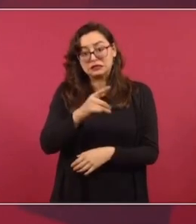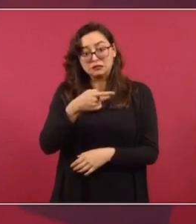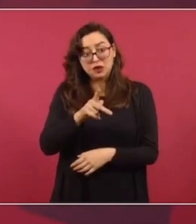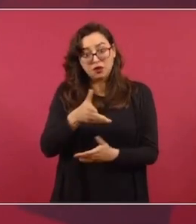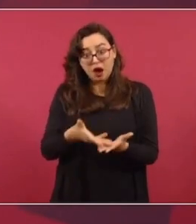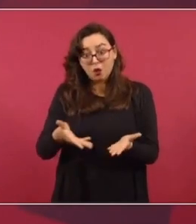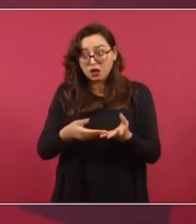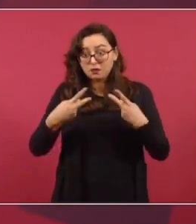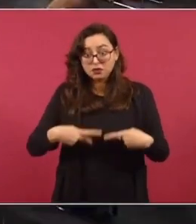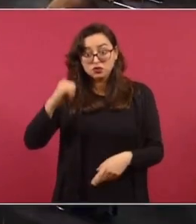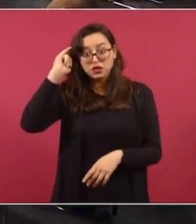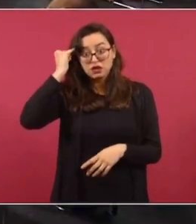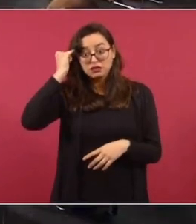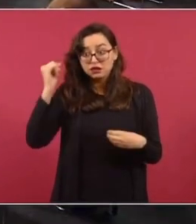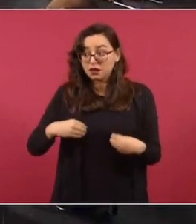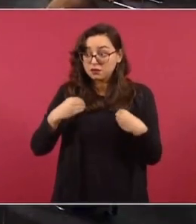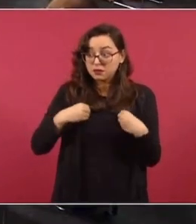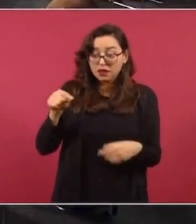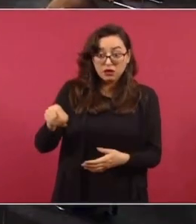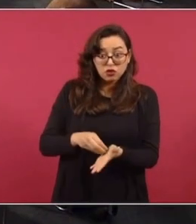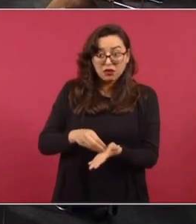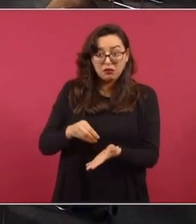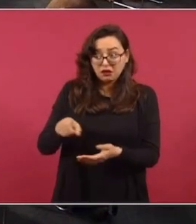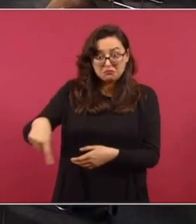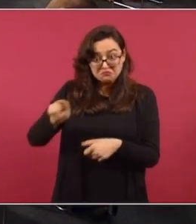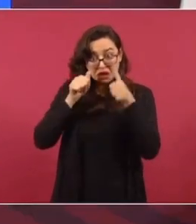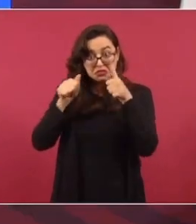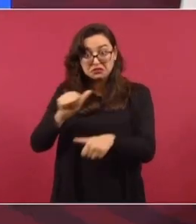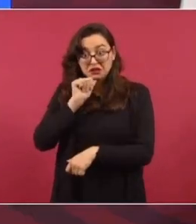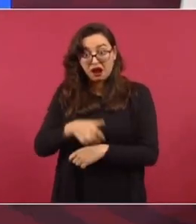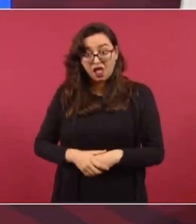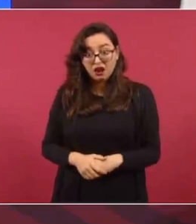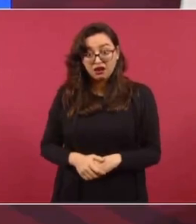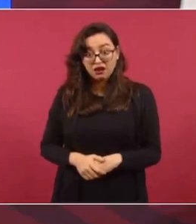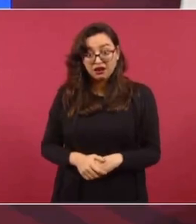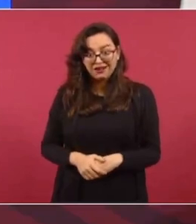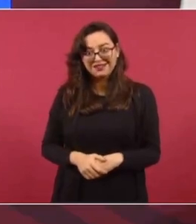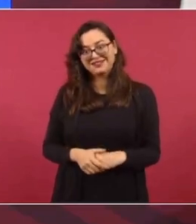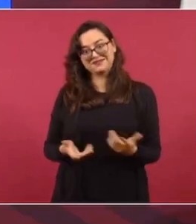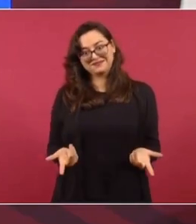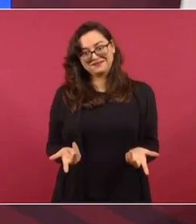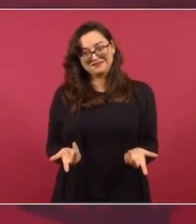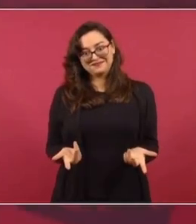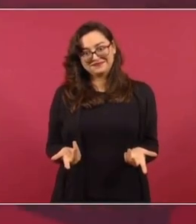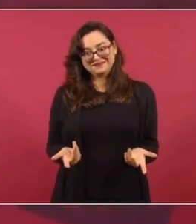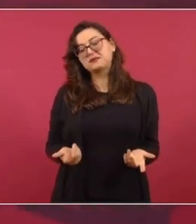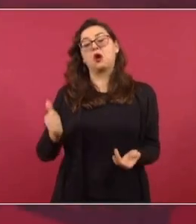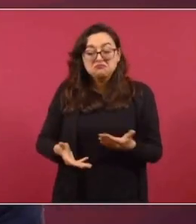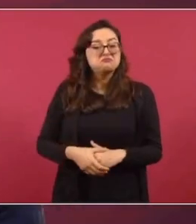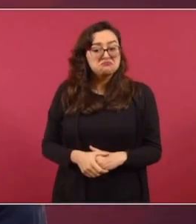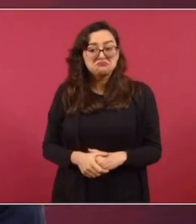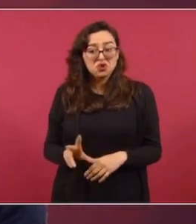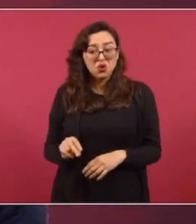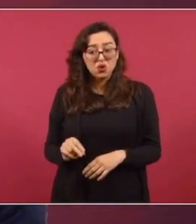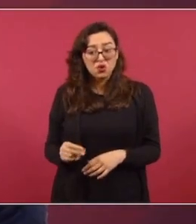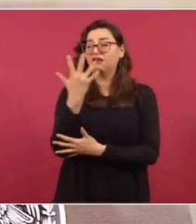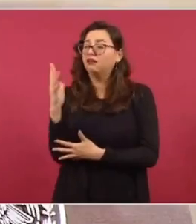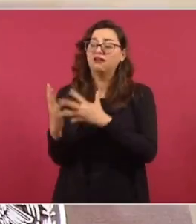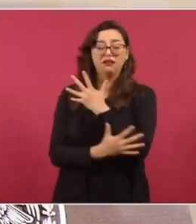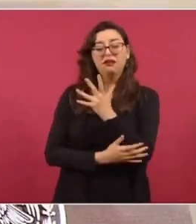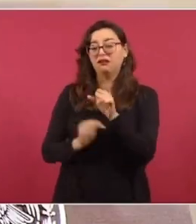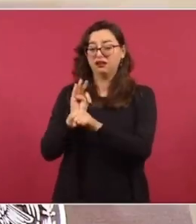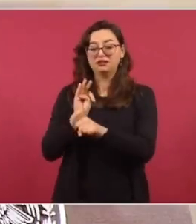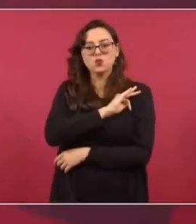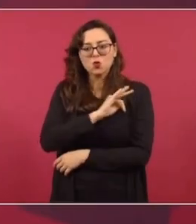actuales pobladores. Entonces, cuando se hacen consultas, eso no lo saben los pseudoambientalistas.